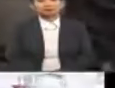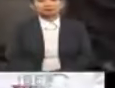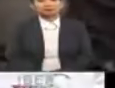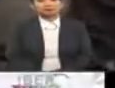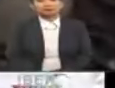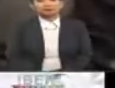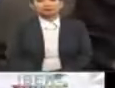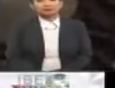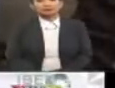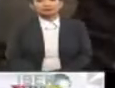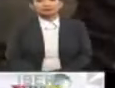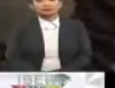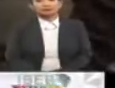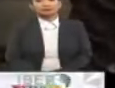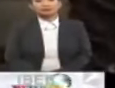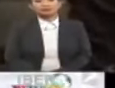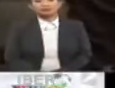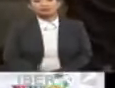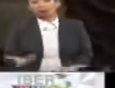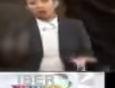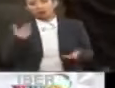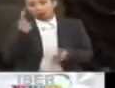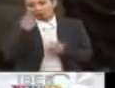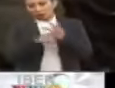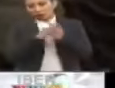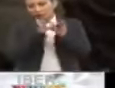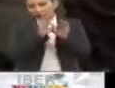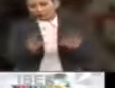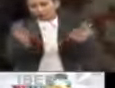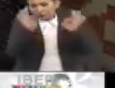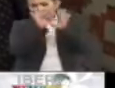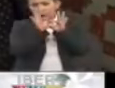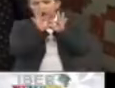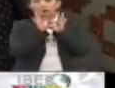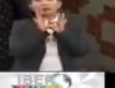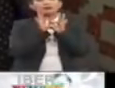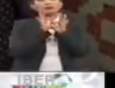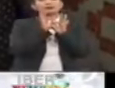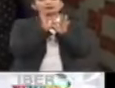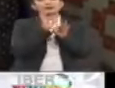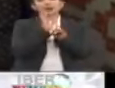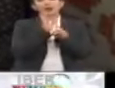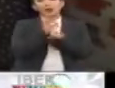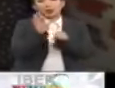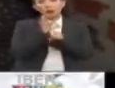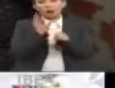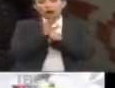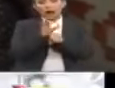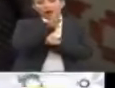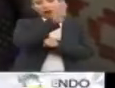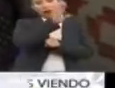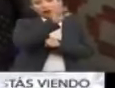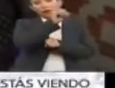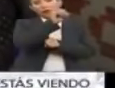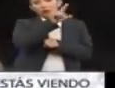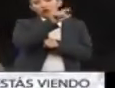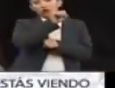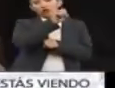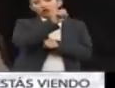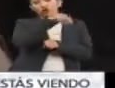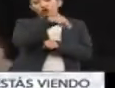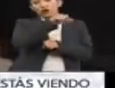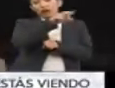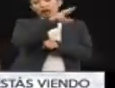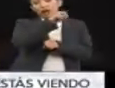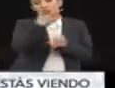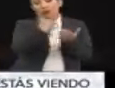Bueno, yo creo que una cuestión fundamental, por supuesto, es el Bolsonaro, ¿no? En la victoria de Bolsonaro, pero no